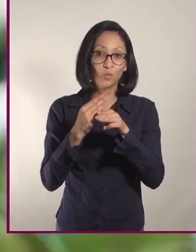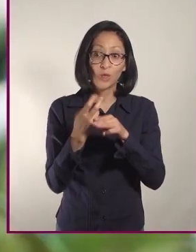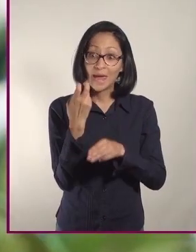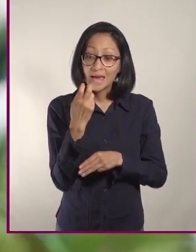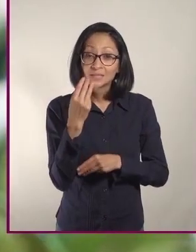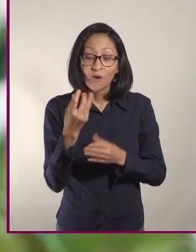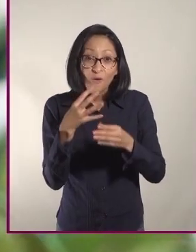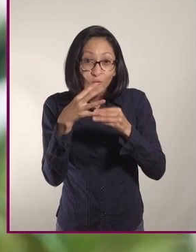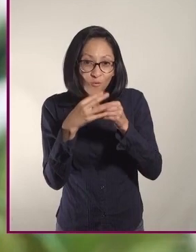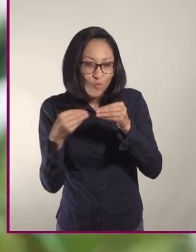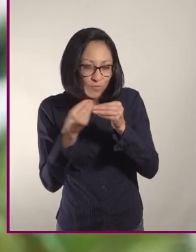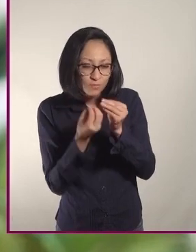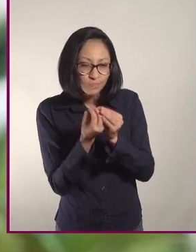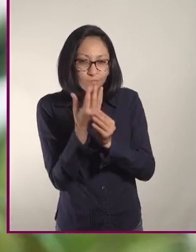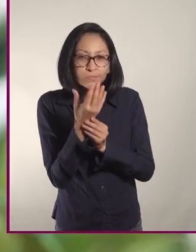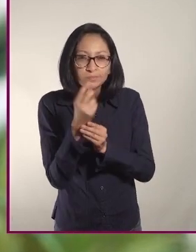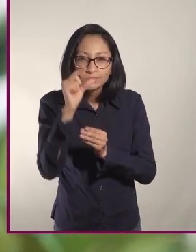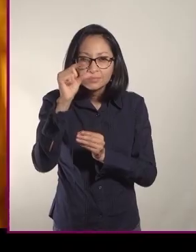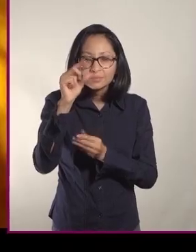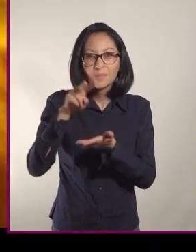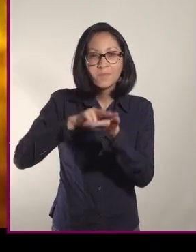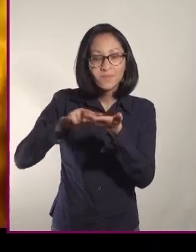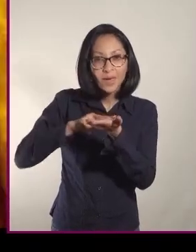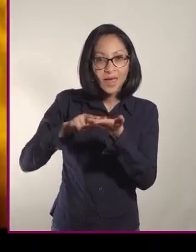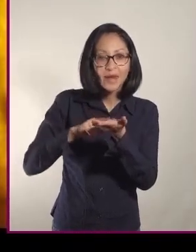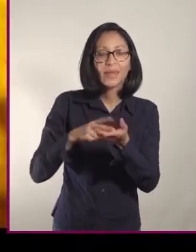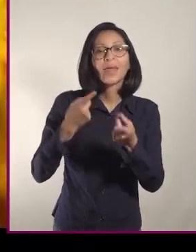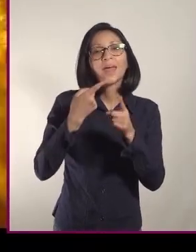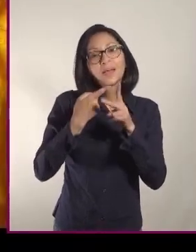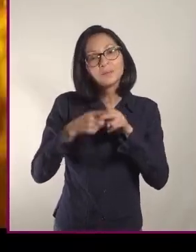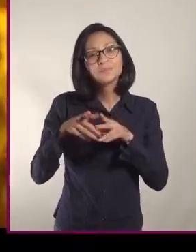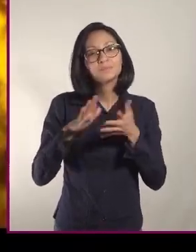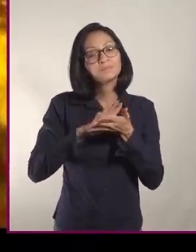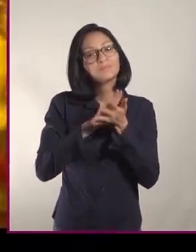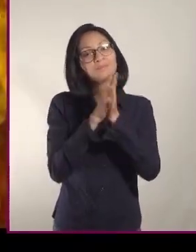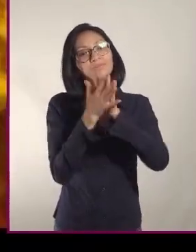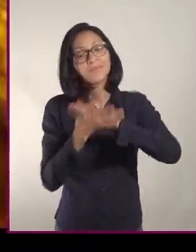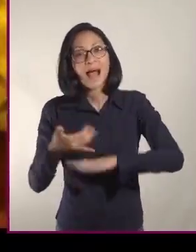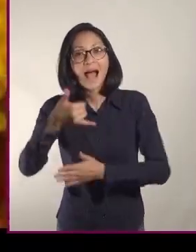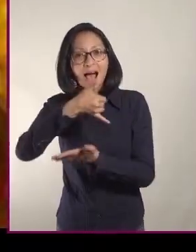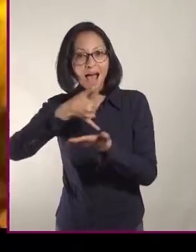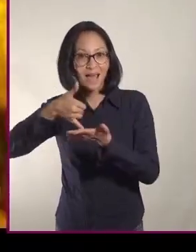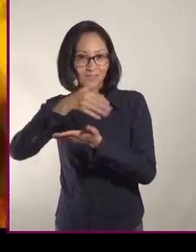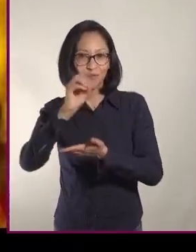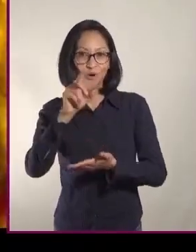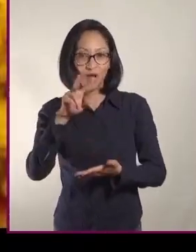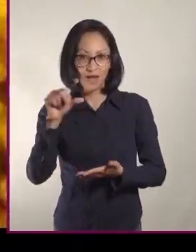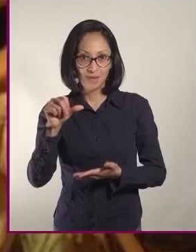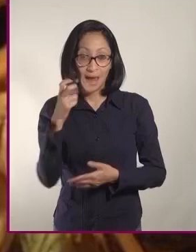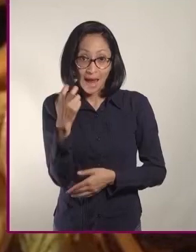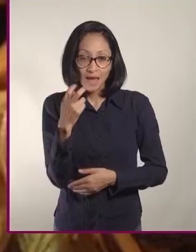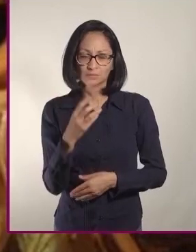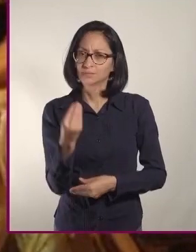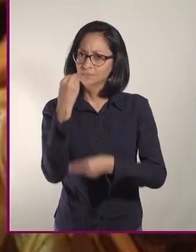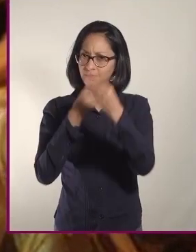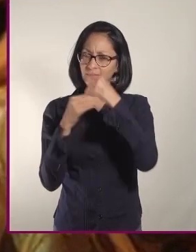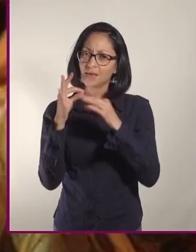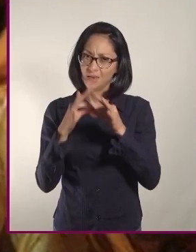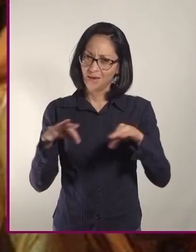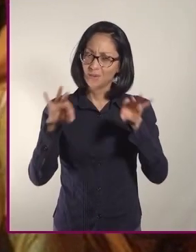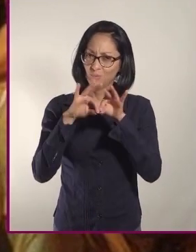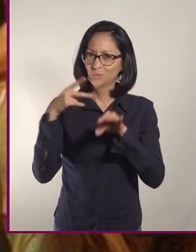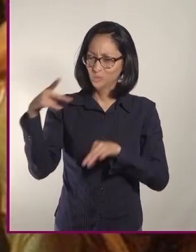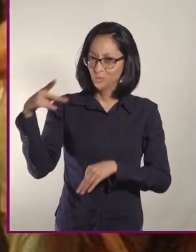la aceituna, se hace el aceite de oliva, que en Grecia es un ingrediente básico para su gastronomía. Otras